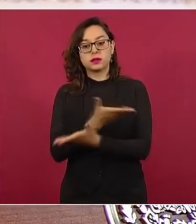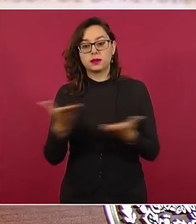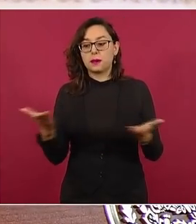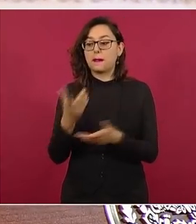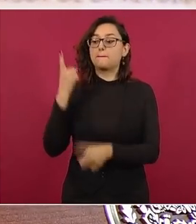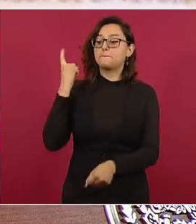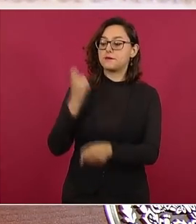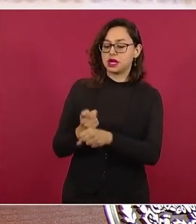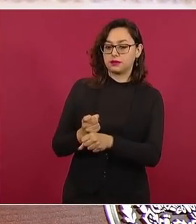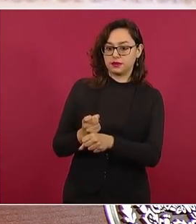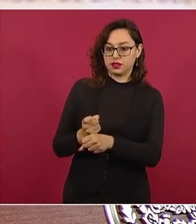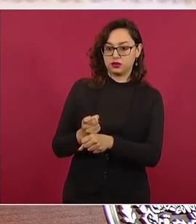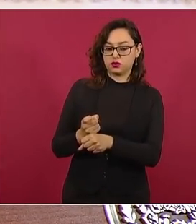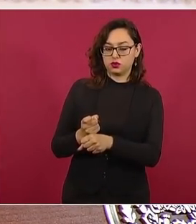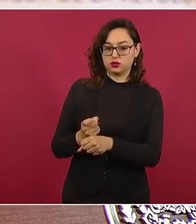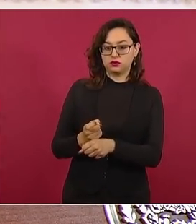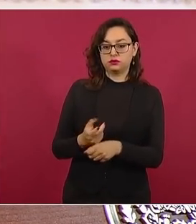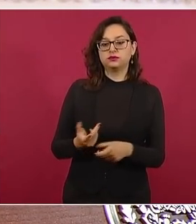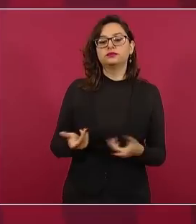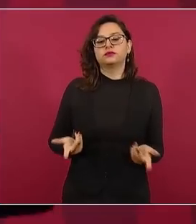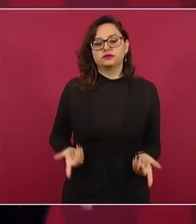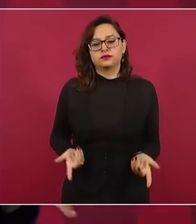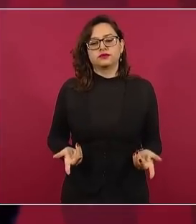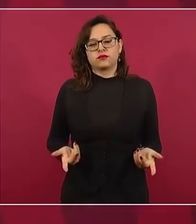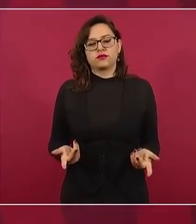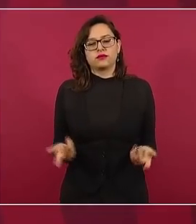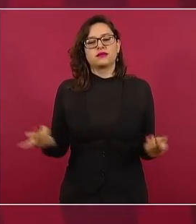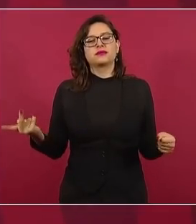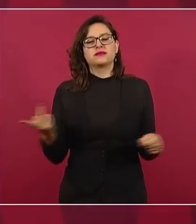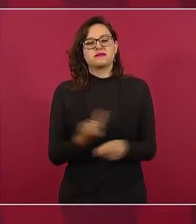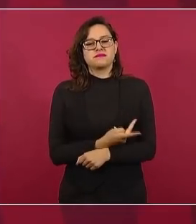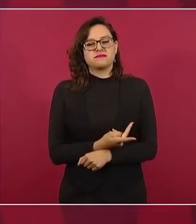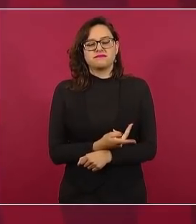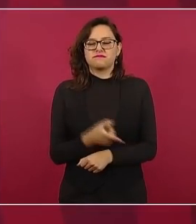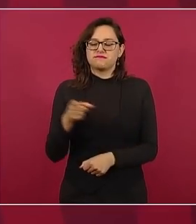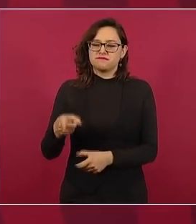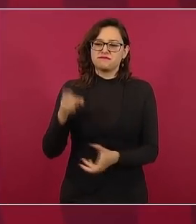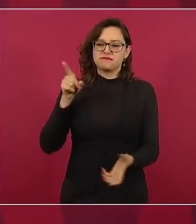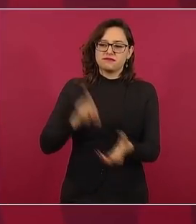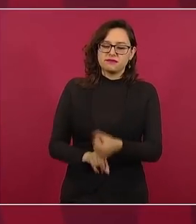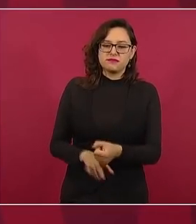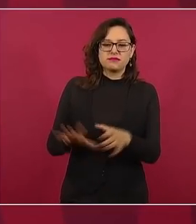Parece que hubo modificaciones y que ahora